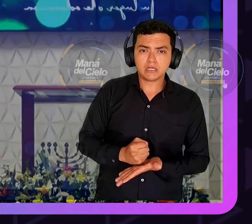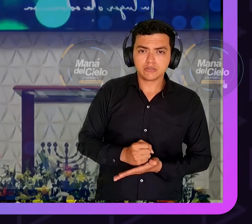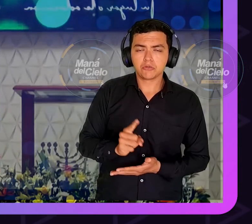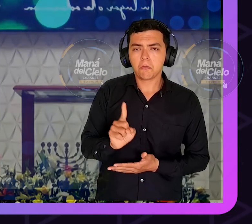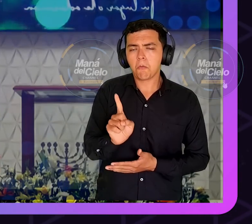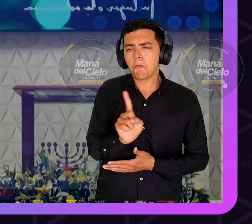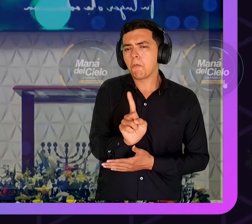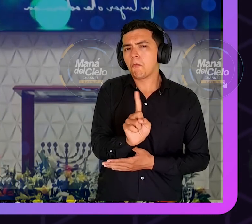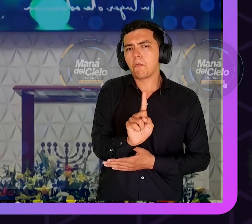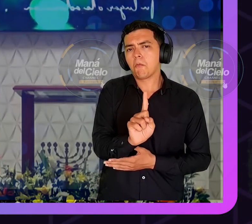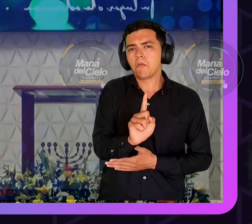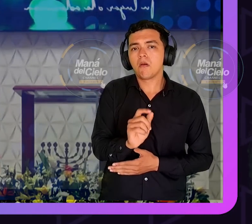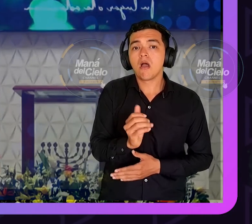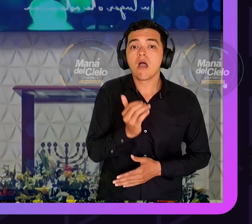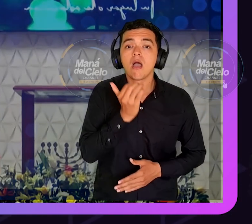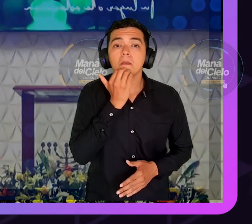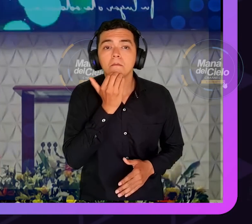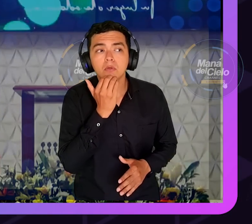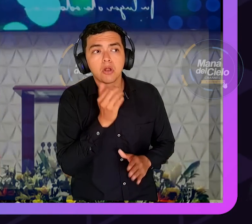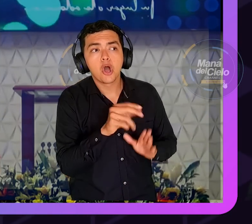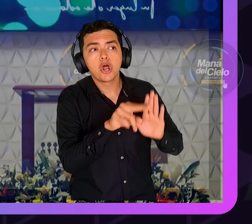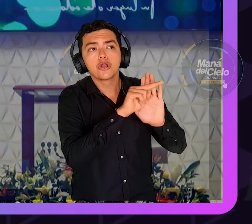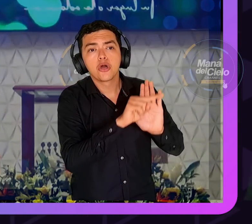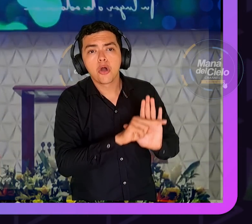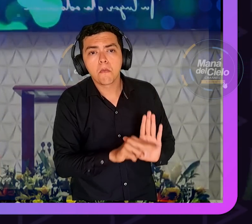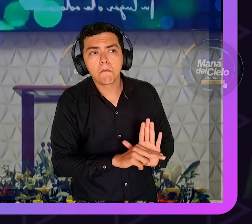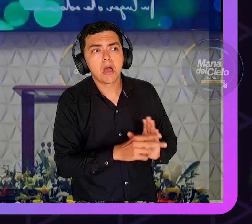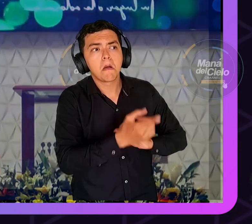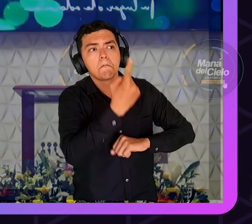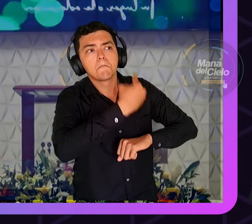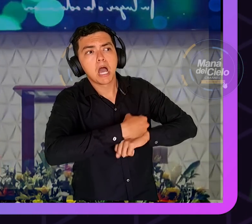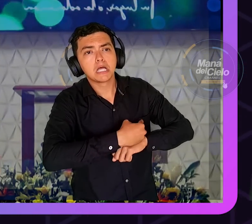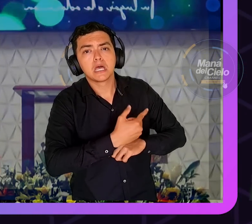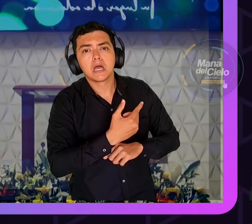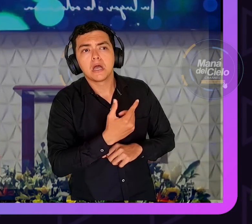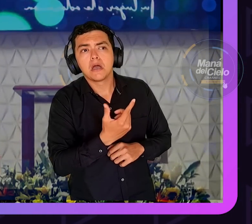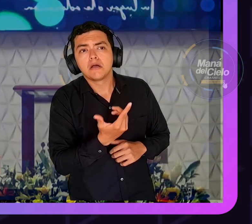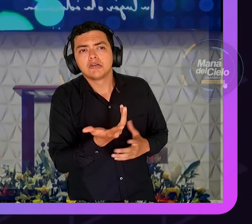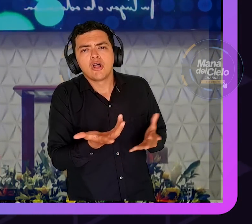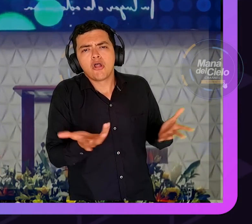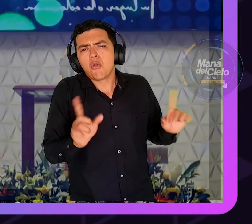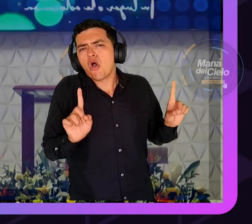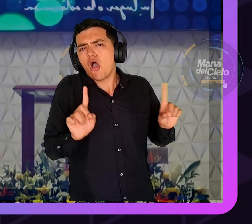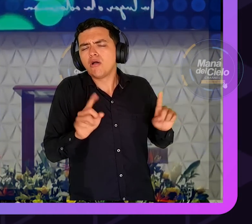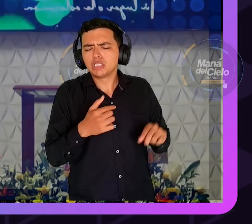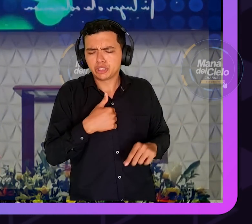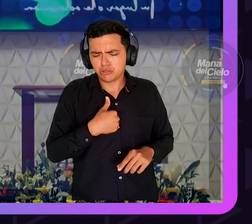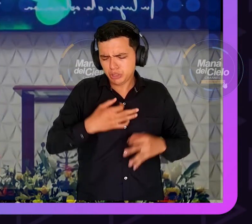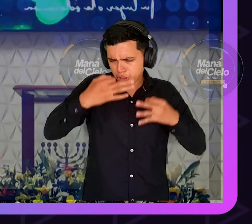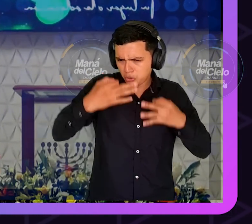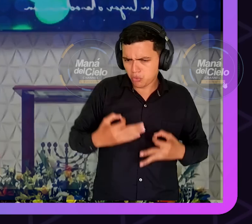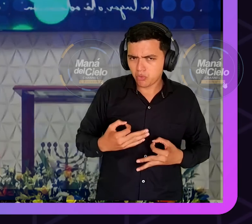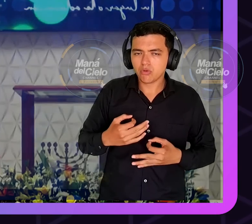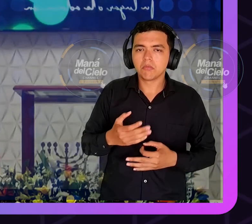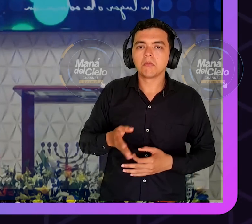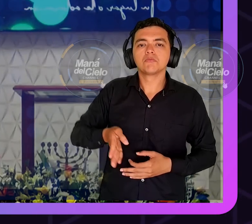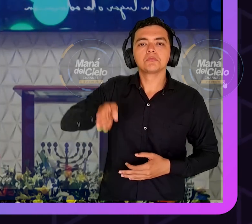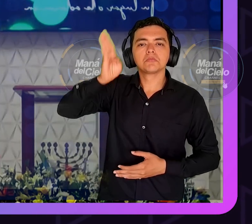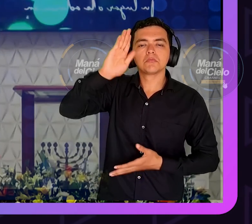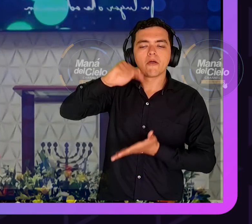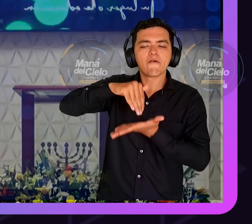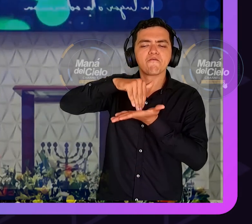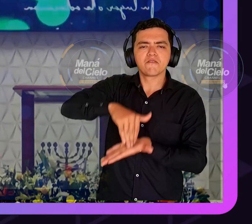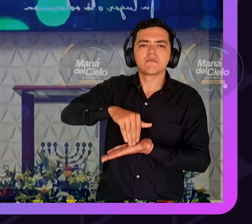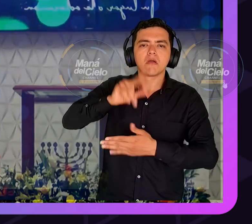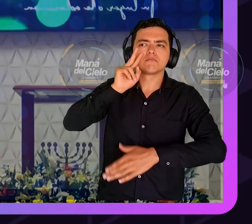y no es cuestión de una palabra es que tú si se la das es de él y no es tuya se acabó el plan de vida